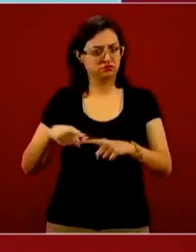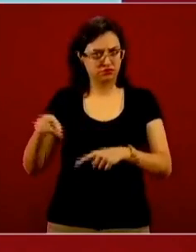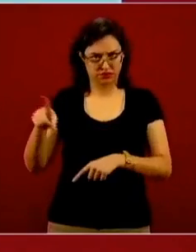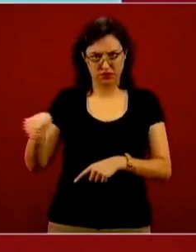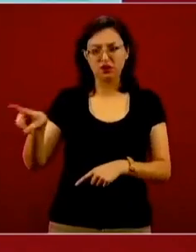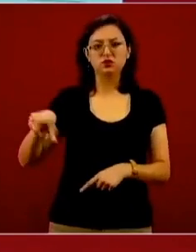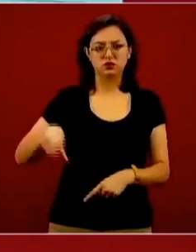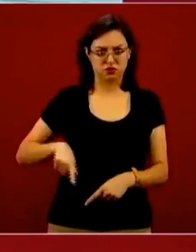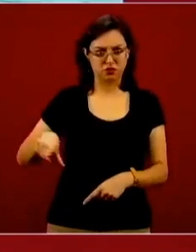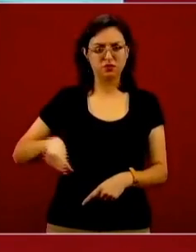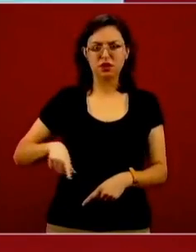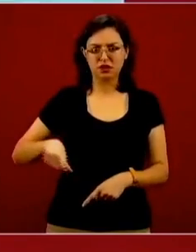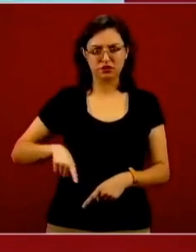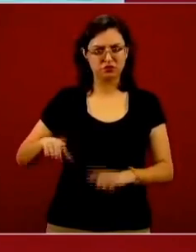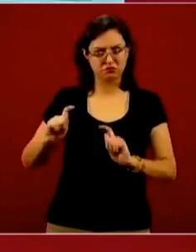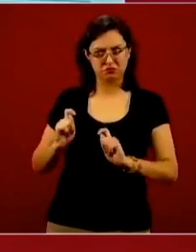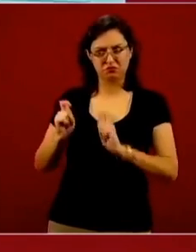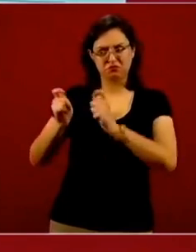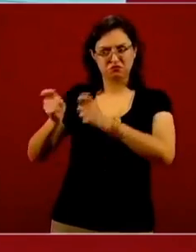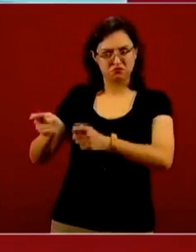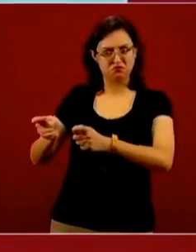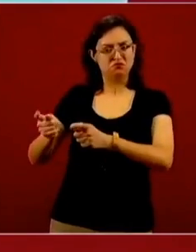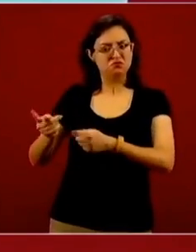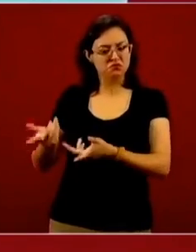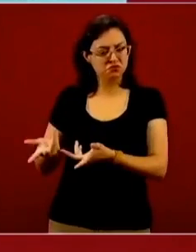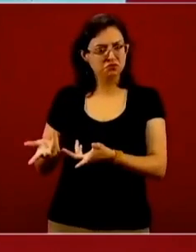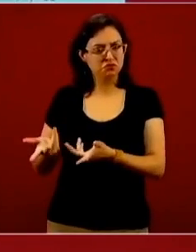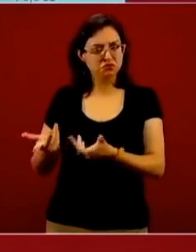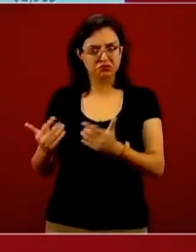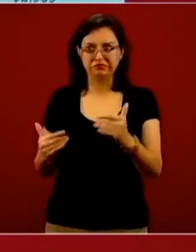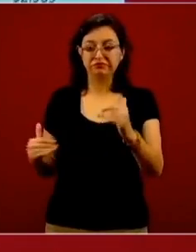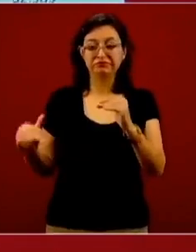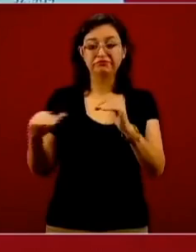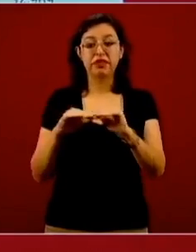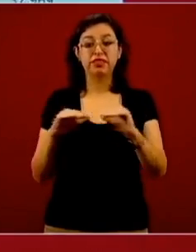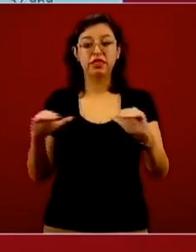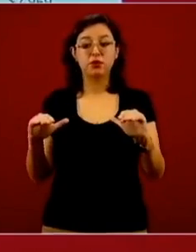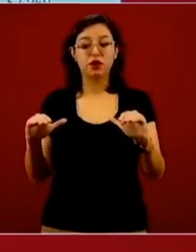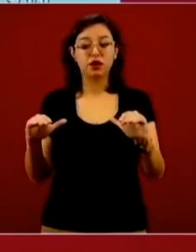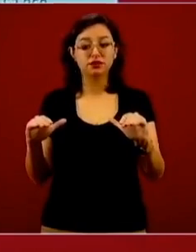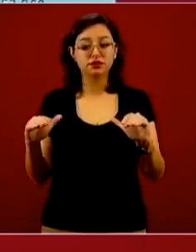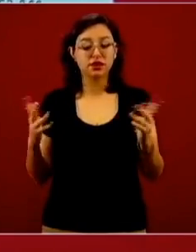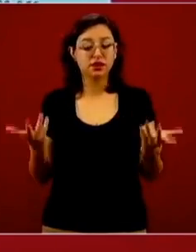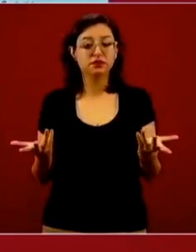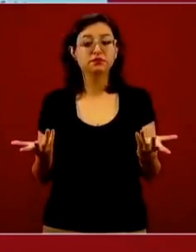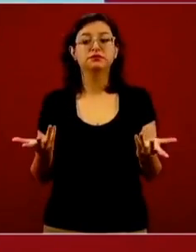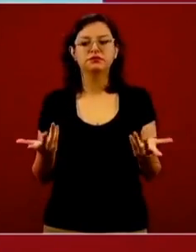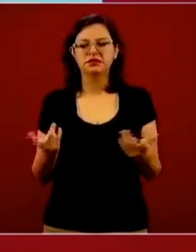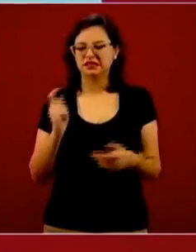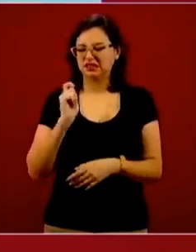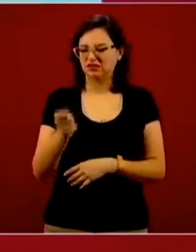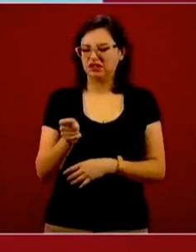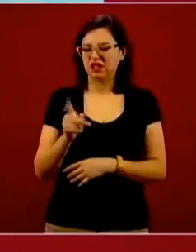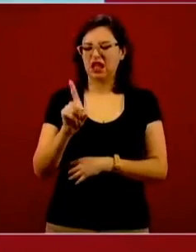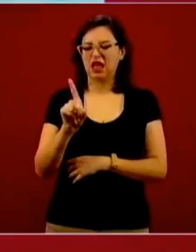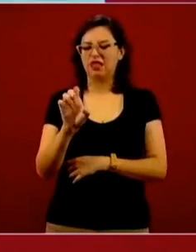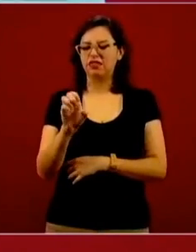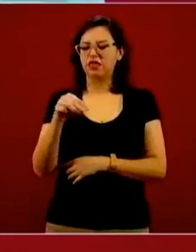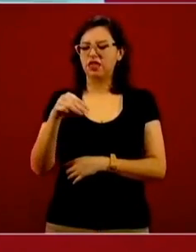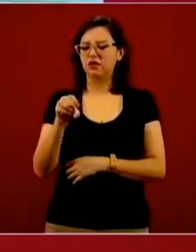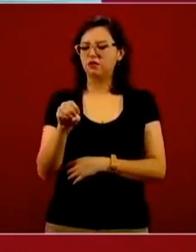apoyo principalmente está otorgado a la clase trabajadora que va el apoyo de abajo hacia arriba.